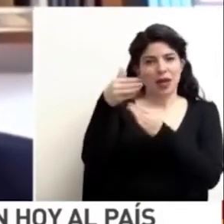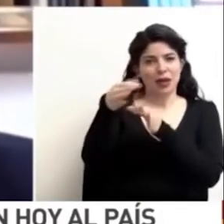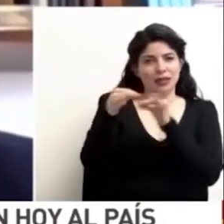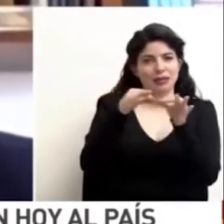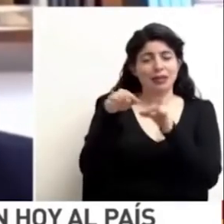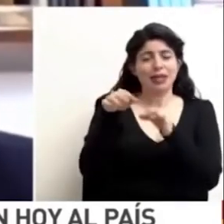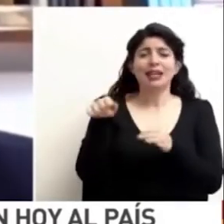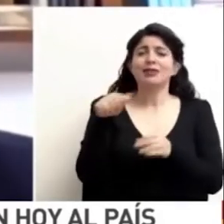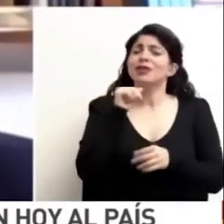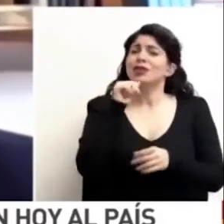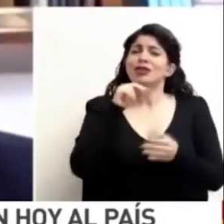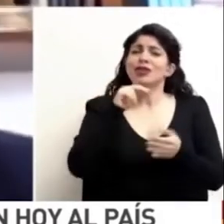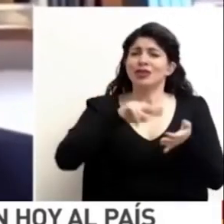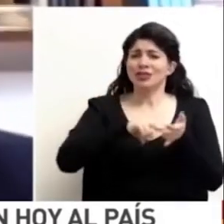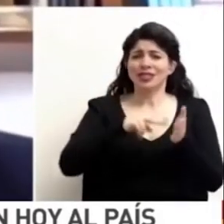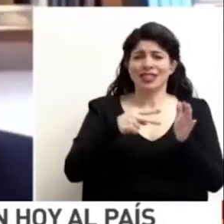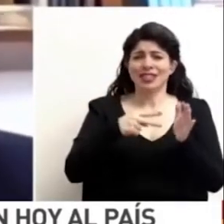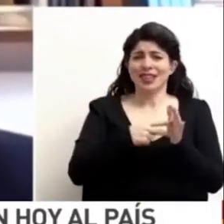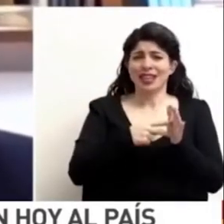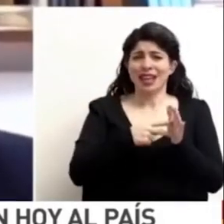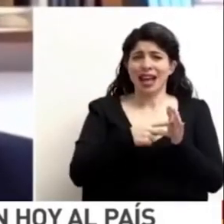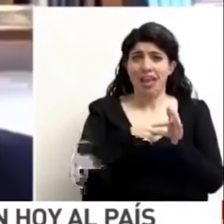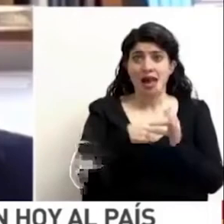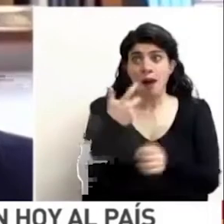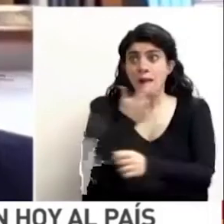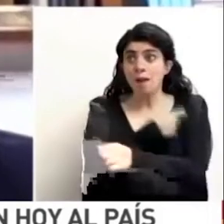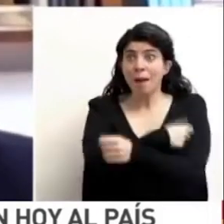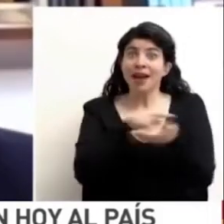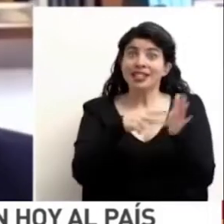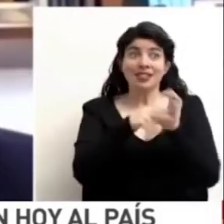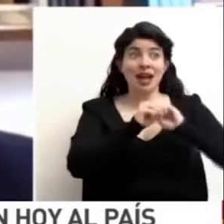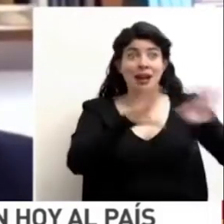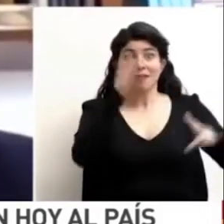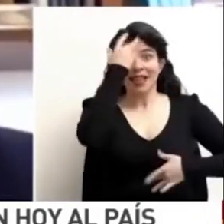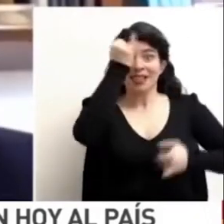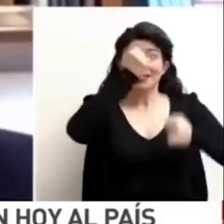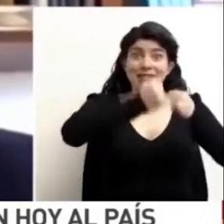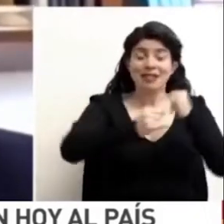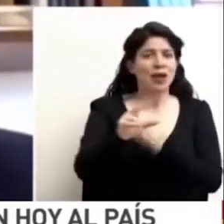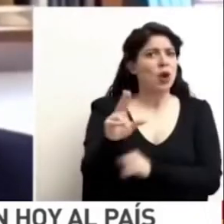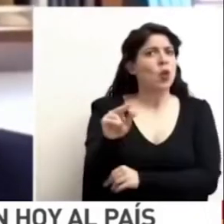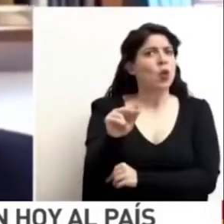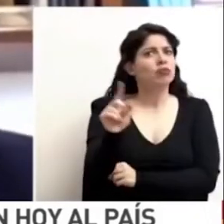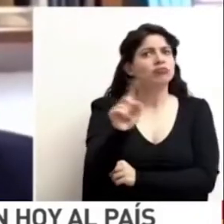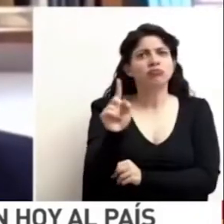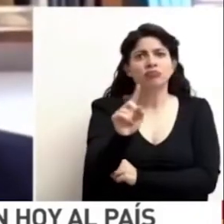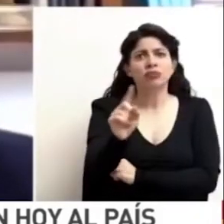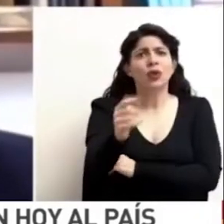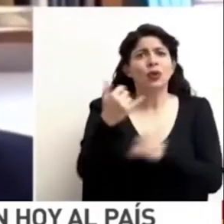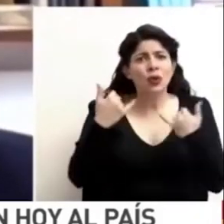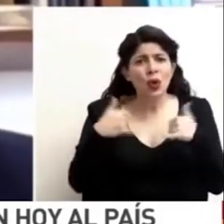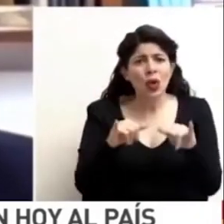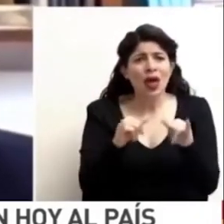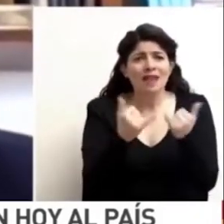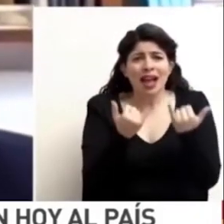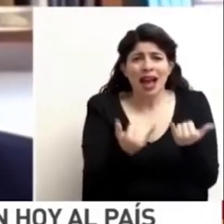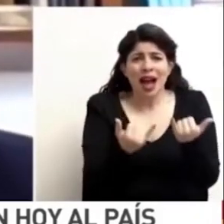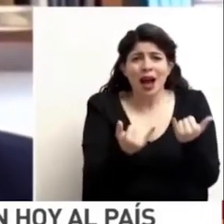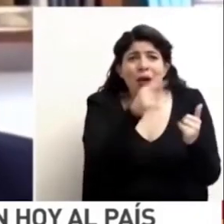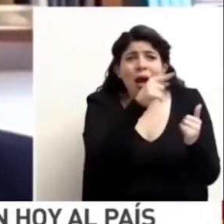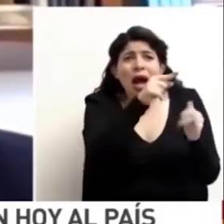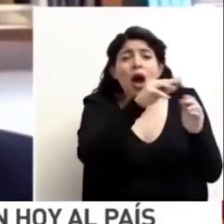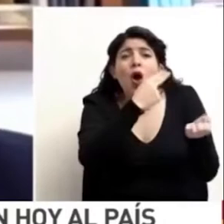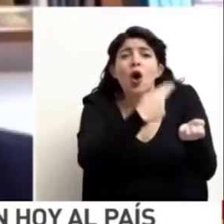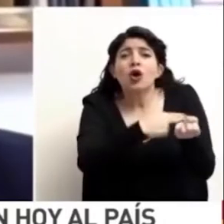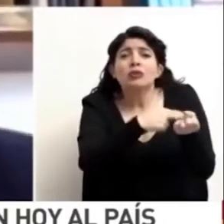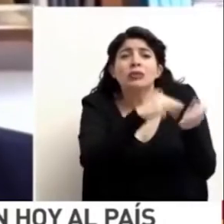significa de ninguna manera que la pandemia haya acabado. Tenemos una altísima ocupación en las camas